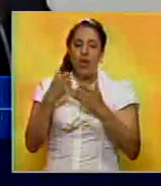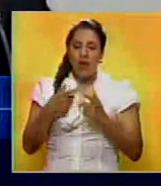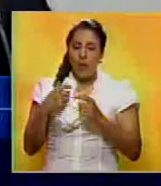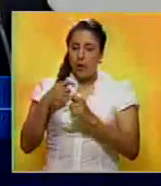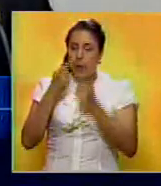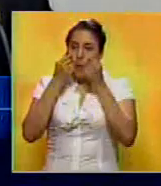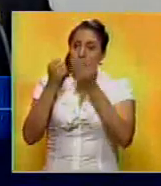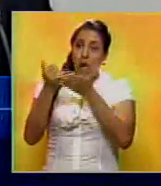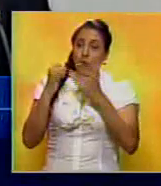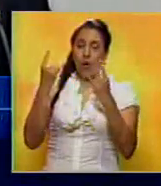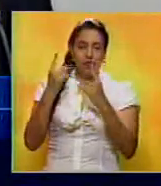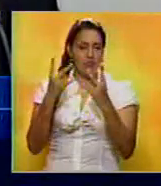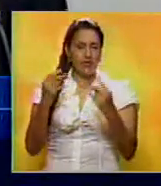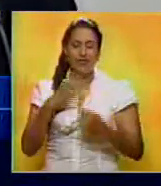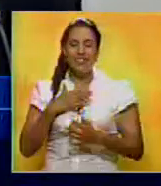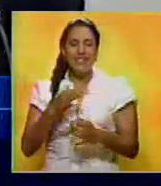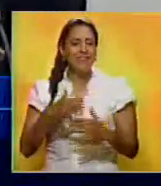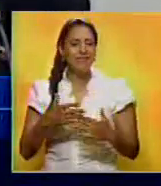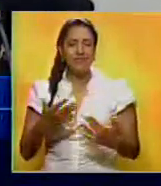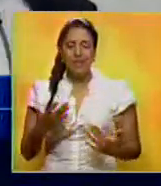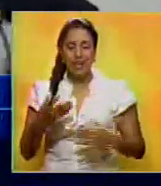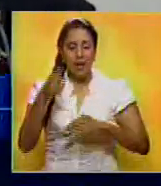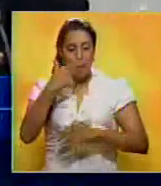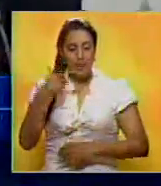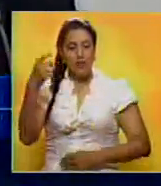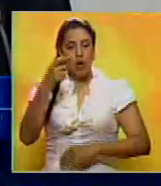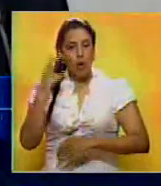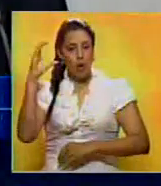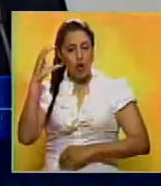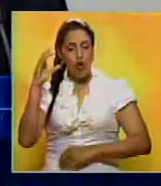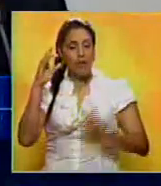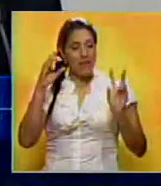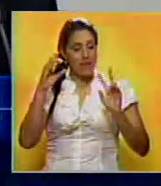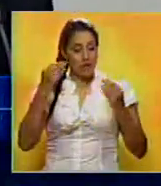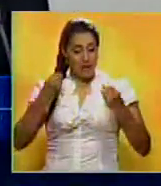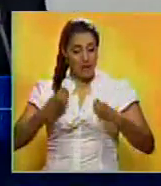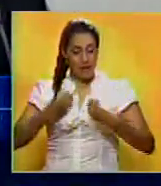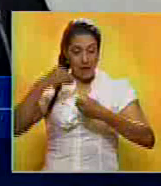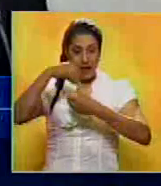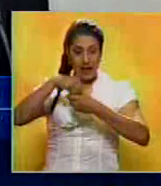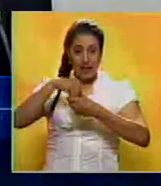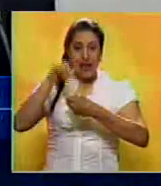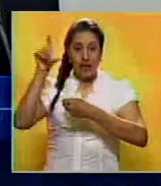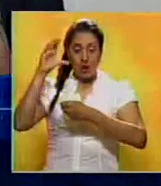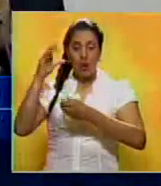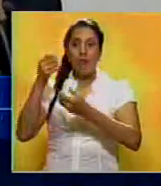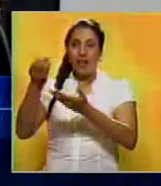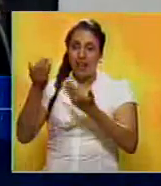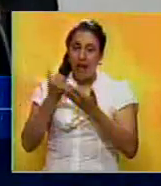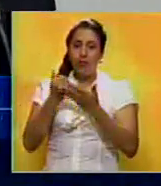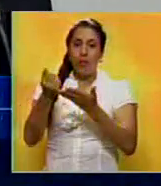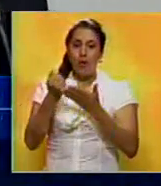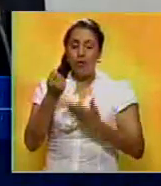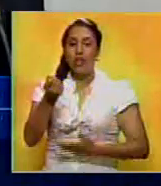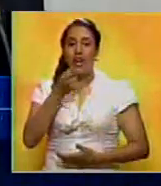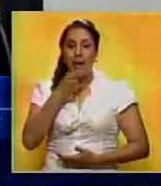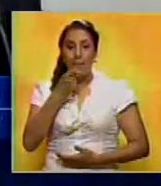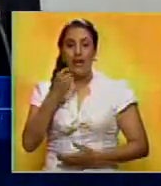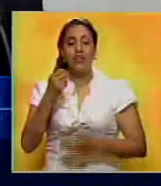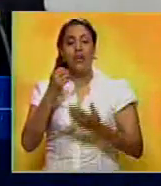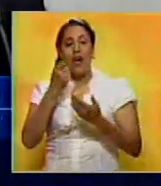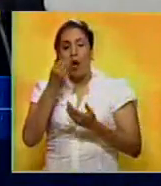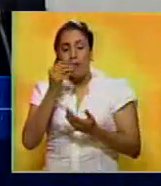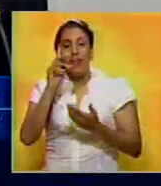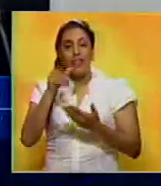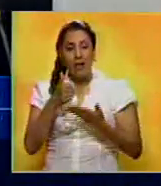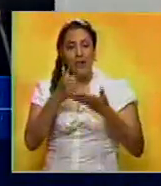preside Juan Manuel Santos, pues su intención era que los colombianos y venezolanos residenciados en el vecino país donaran medicamentos y alimentos a Venezuela.